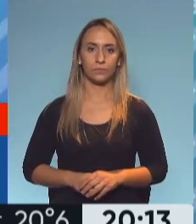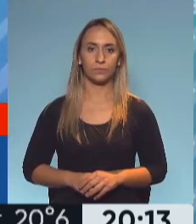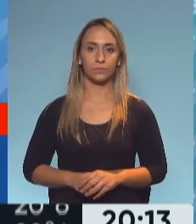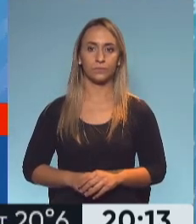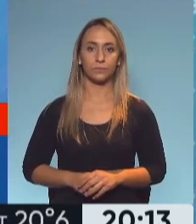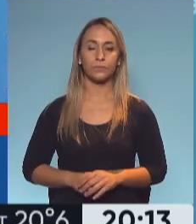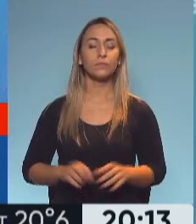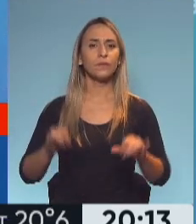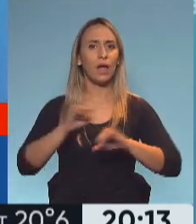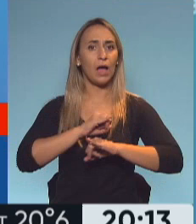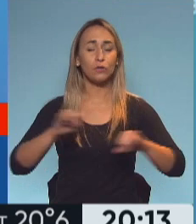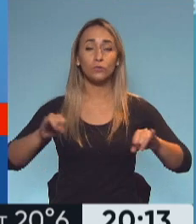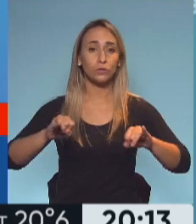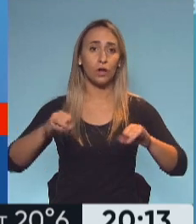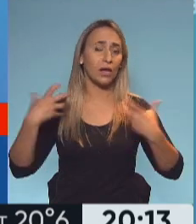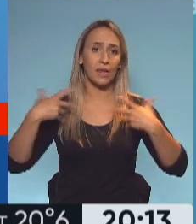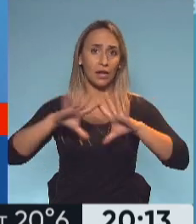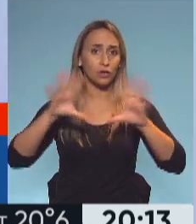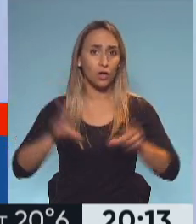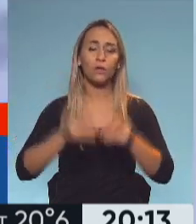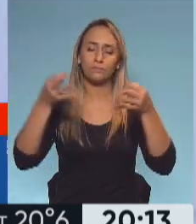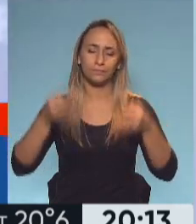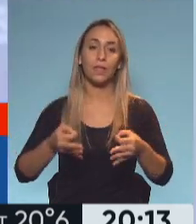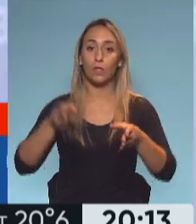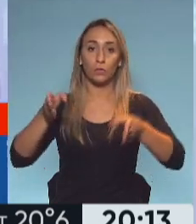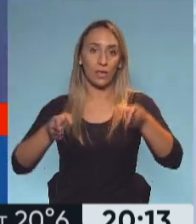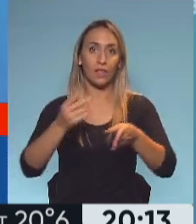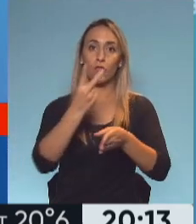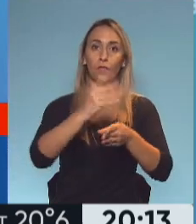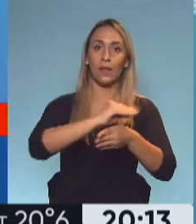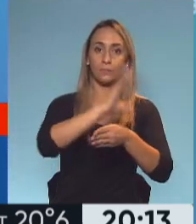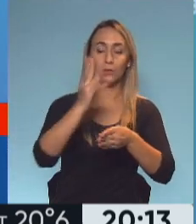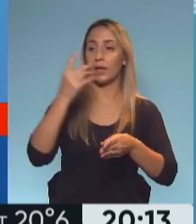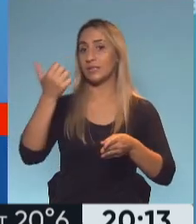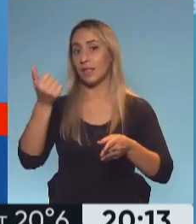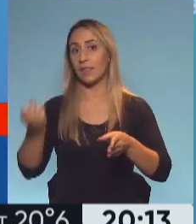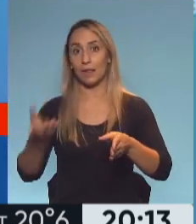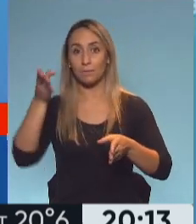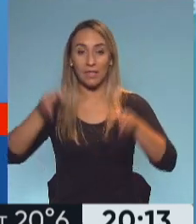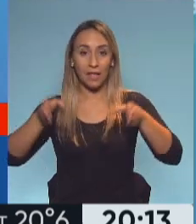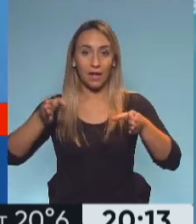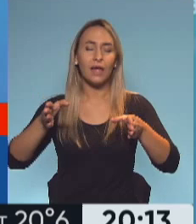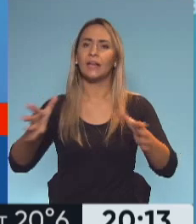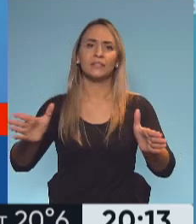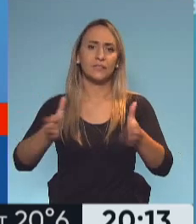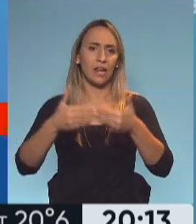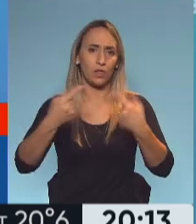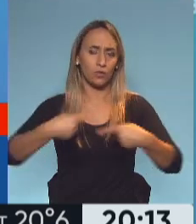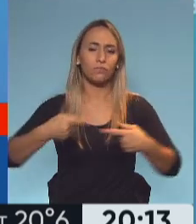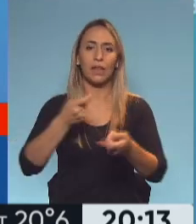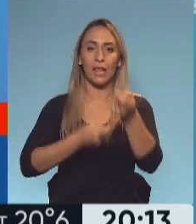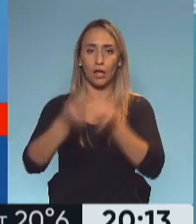El anuncio concreto es que entre las 2 y las 6 de la mañana van a estar cerradas todas las actividades recreativas, comerciales,